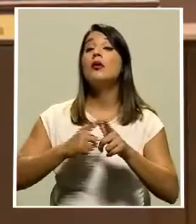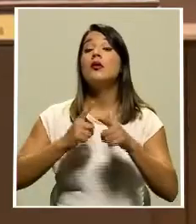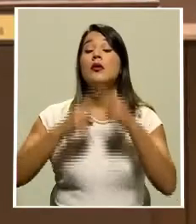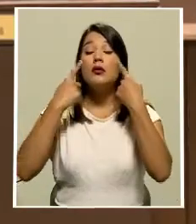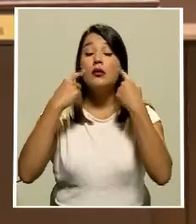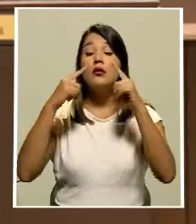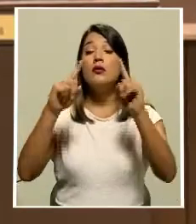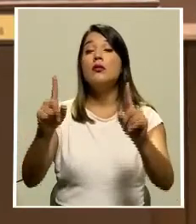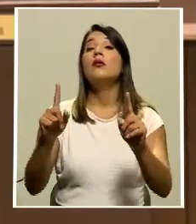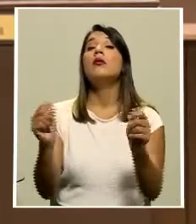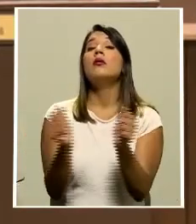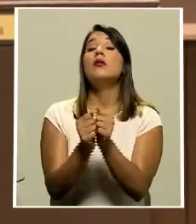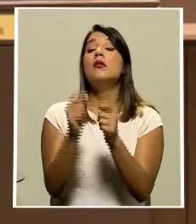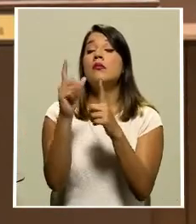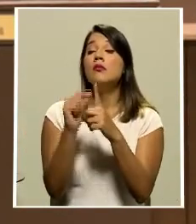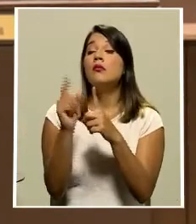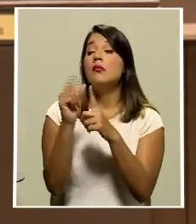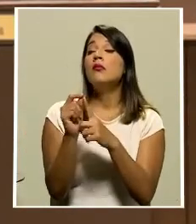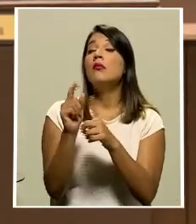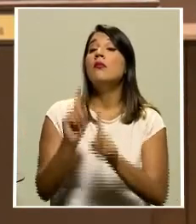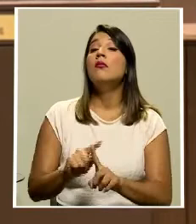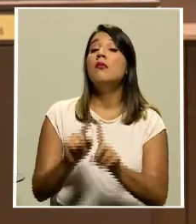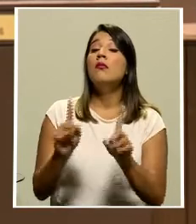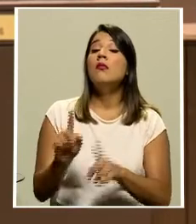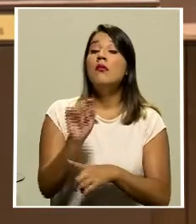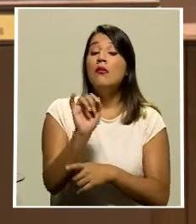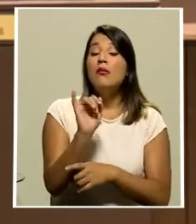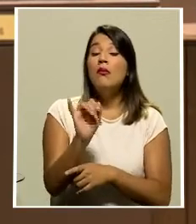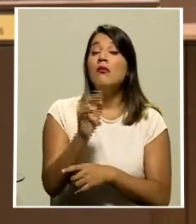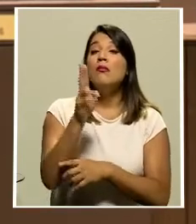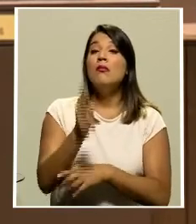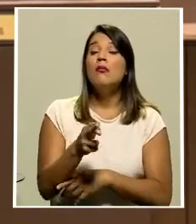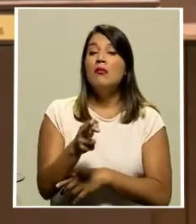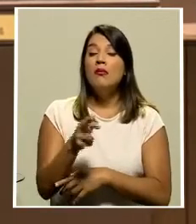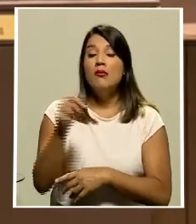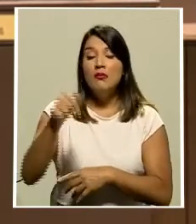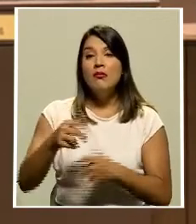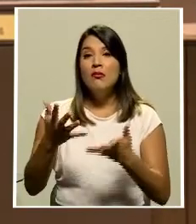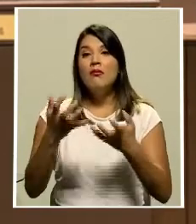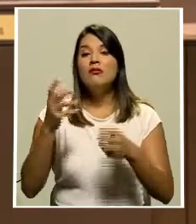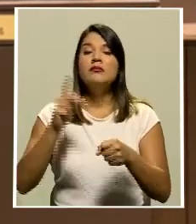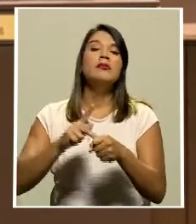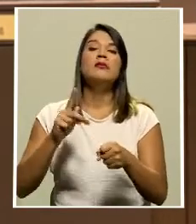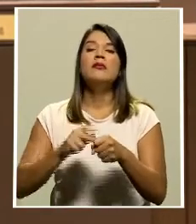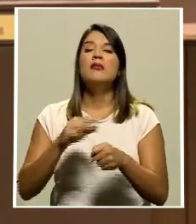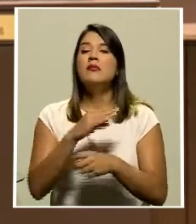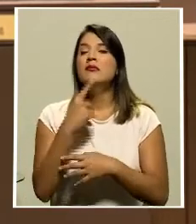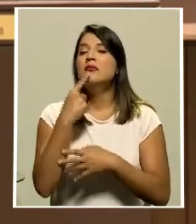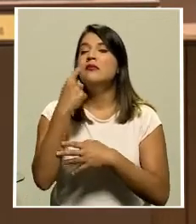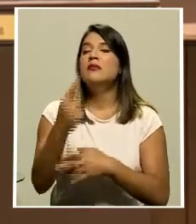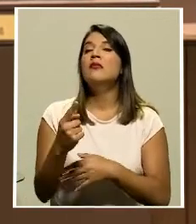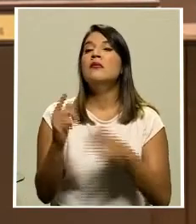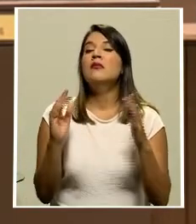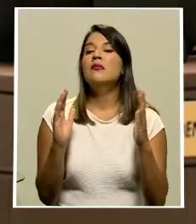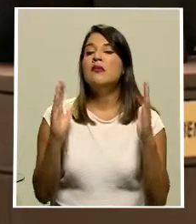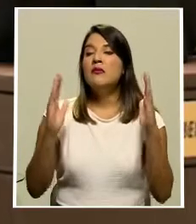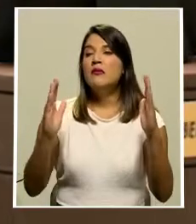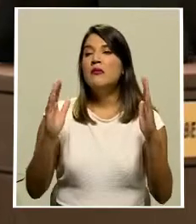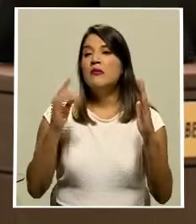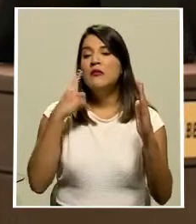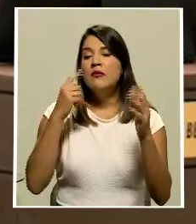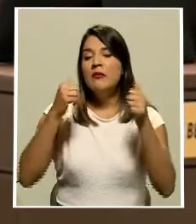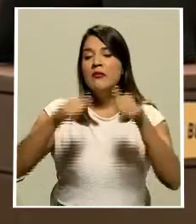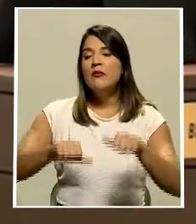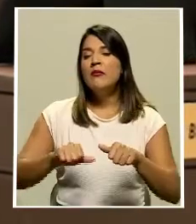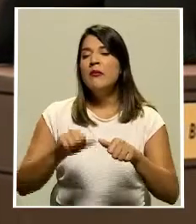partes con el tema de renta global sin embargo estos mismos sectores hoy levantan la voz asegurando que los parámetros de ese acuerdo fueron